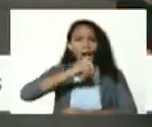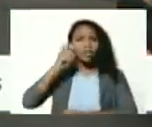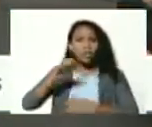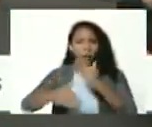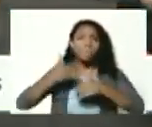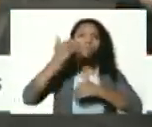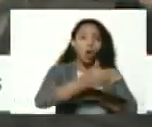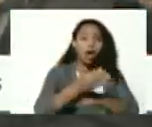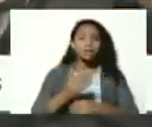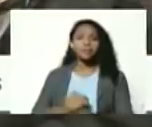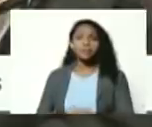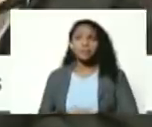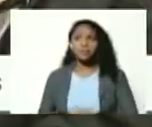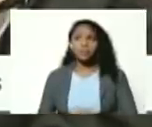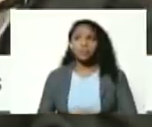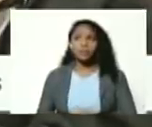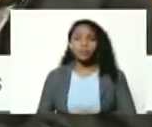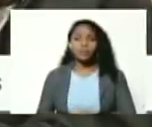después